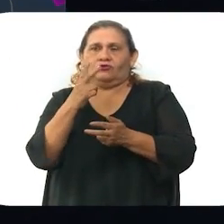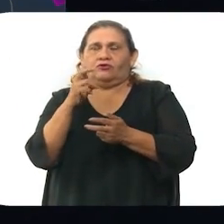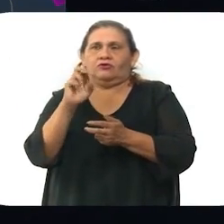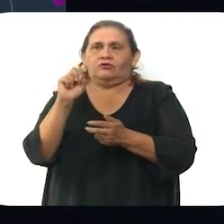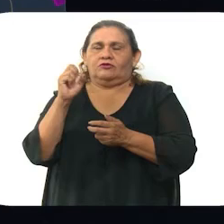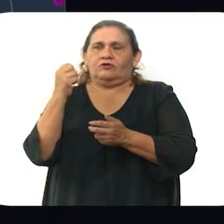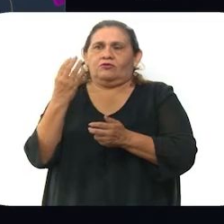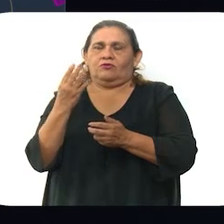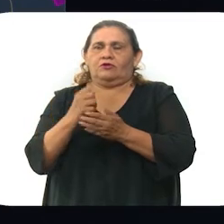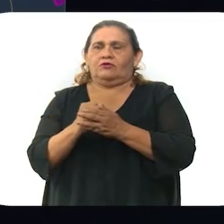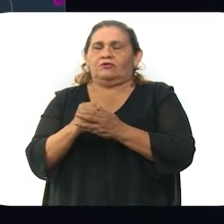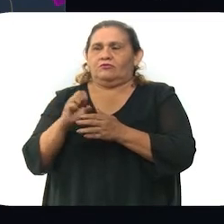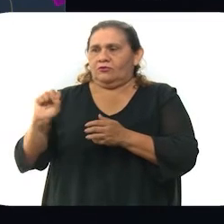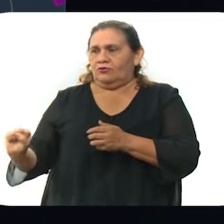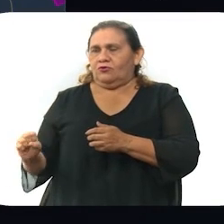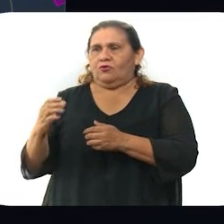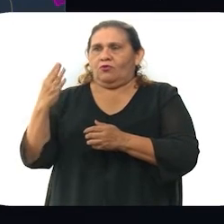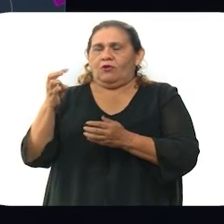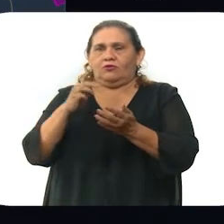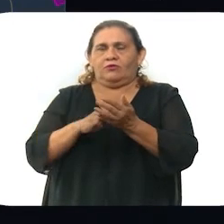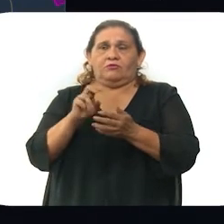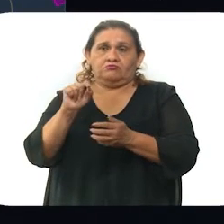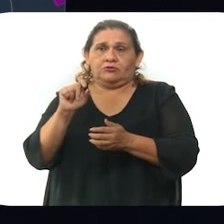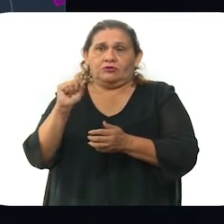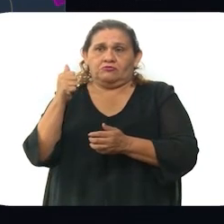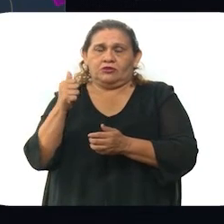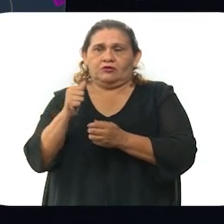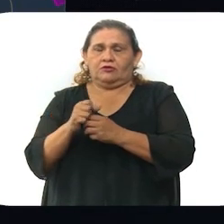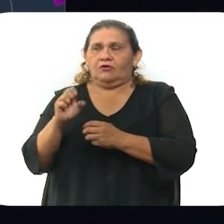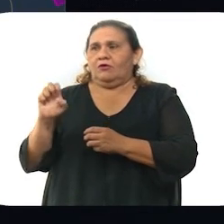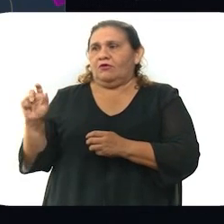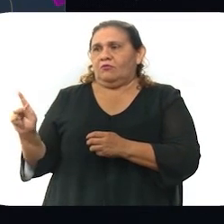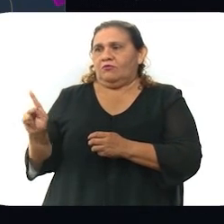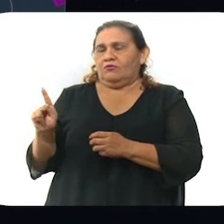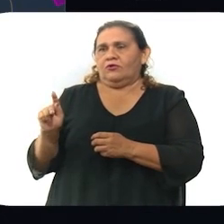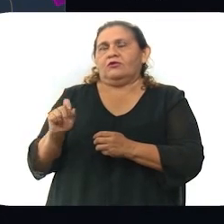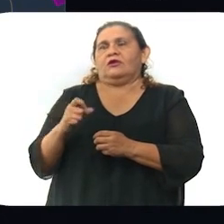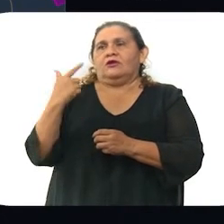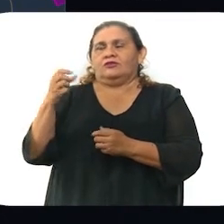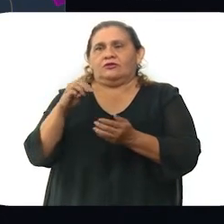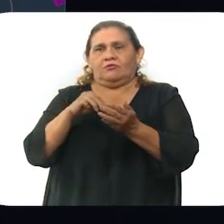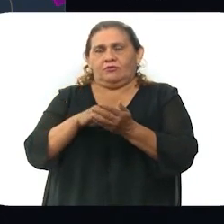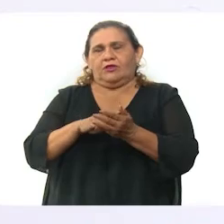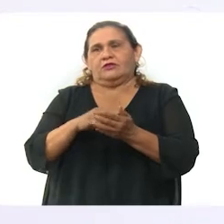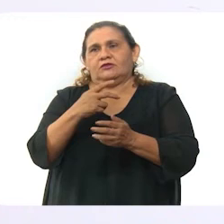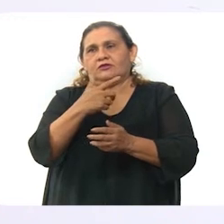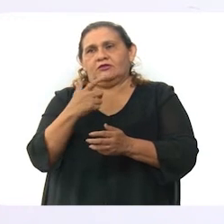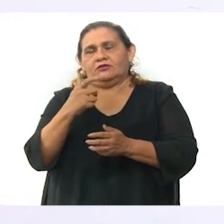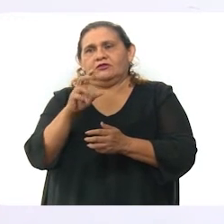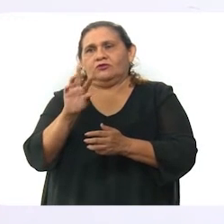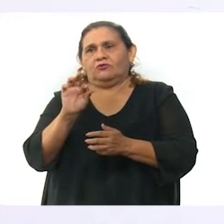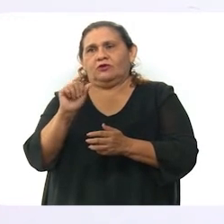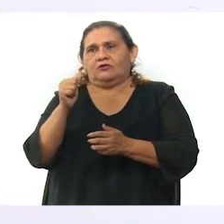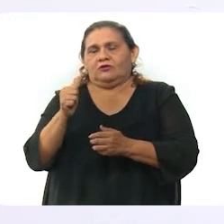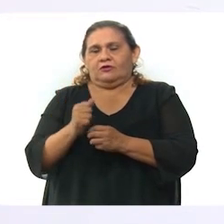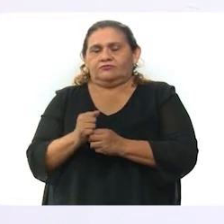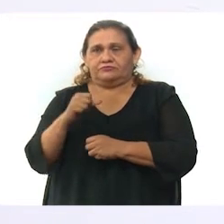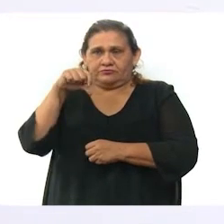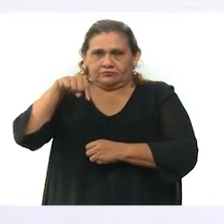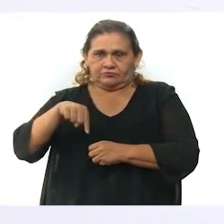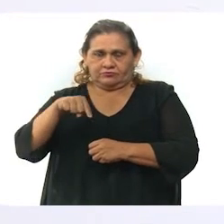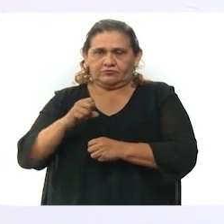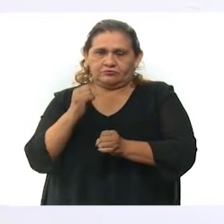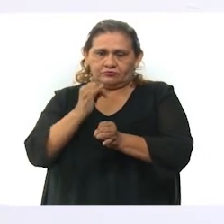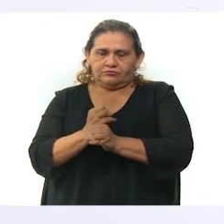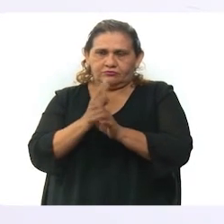en la zona sur 4,096 y en la zona poniente 6,756. Lamentablemente, en este parte